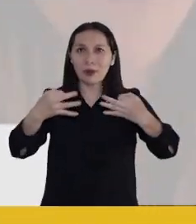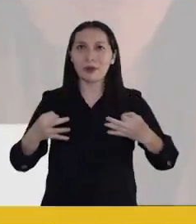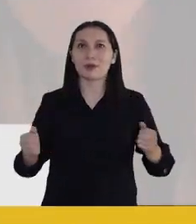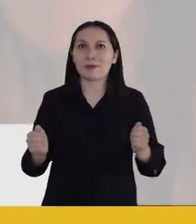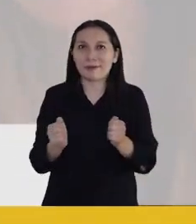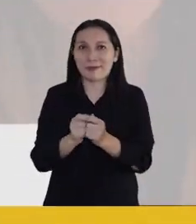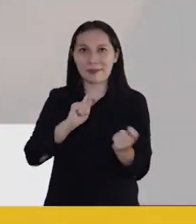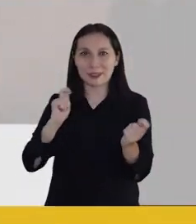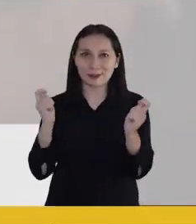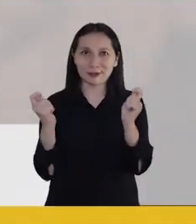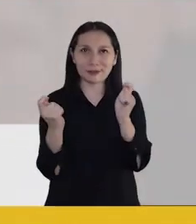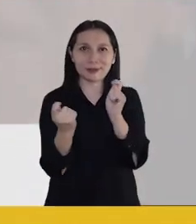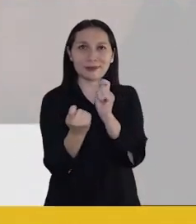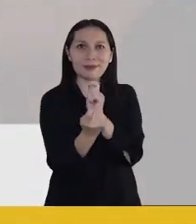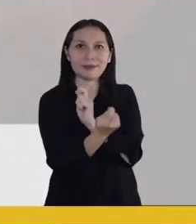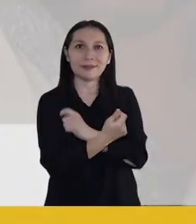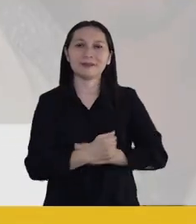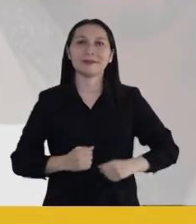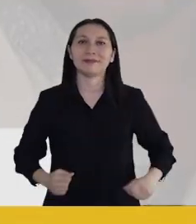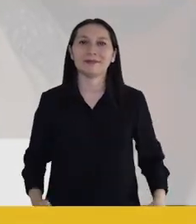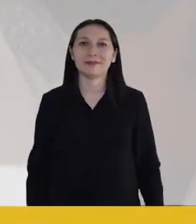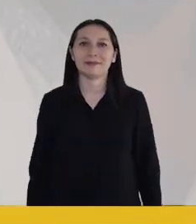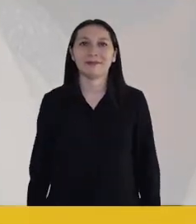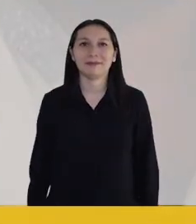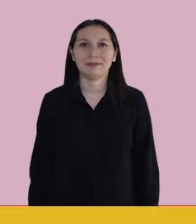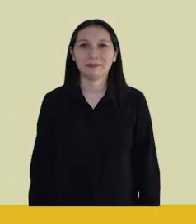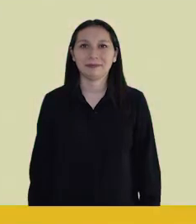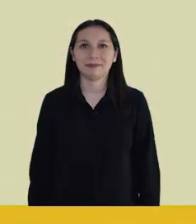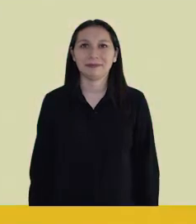seguro con renovación.